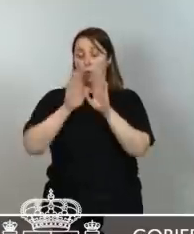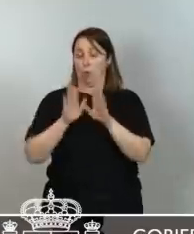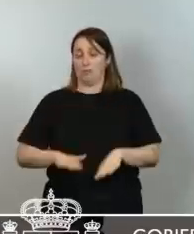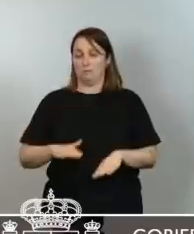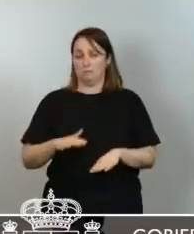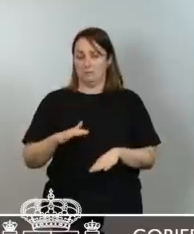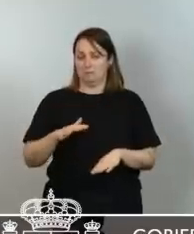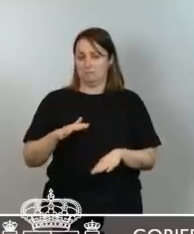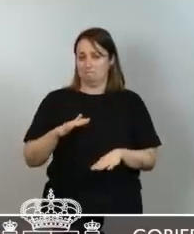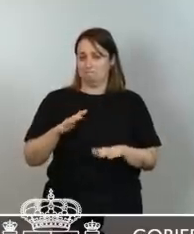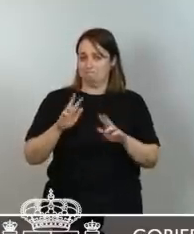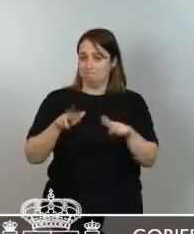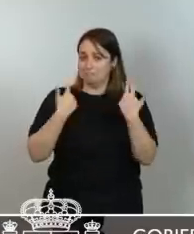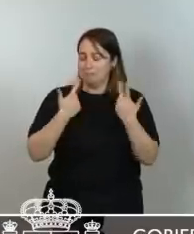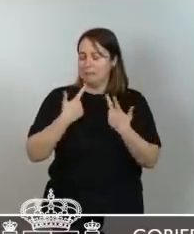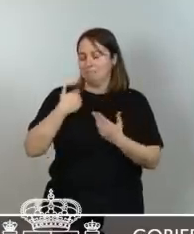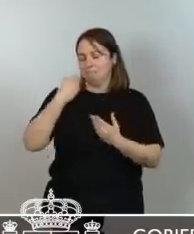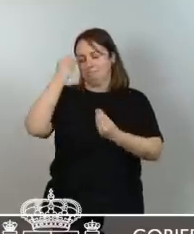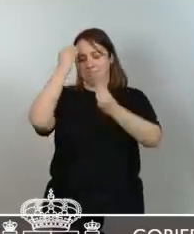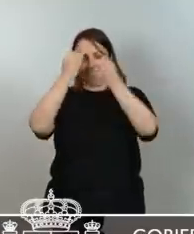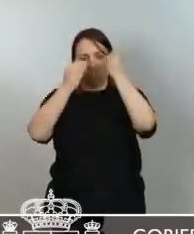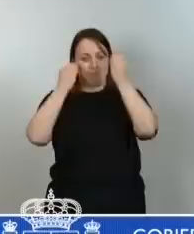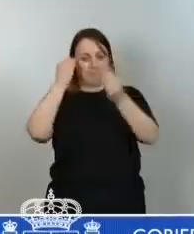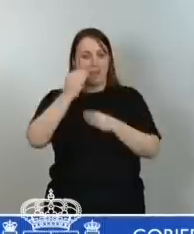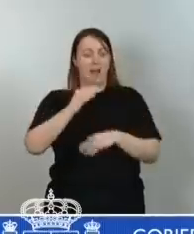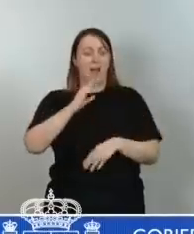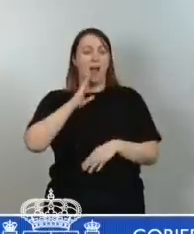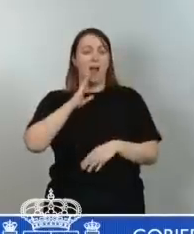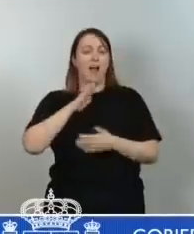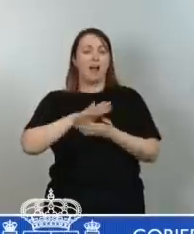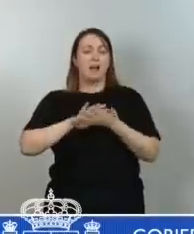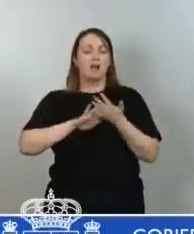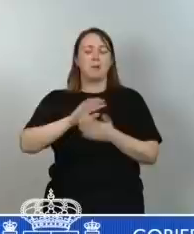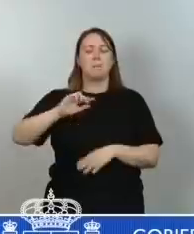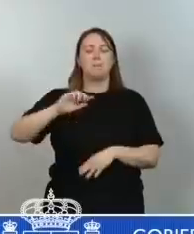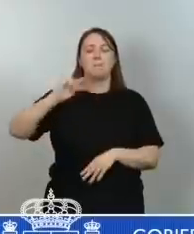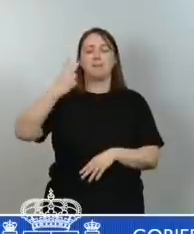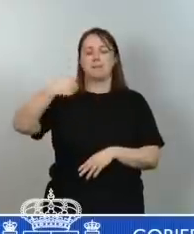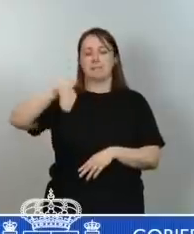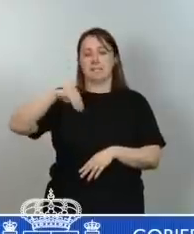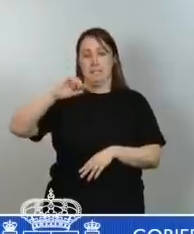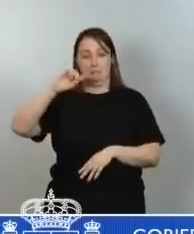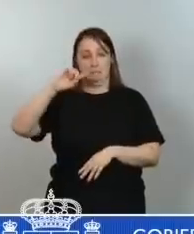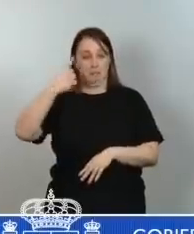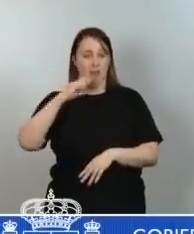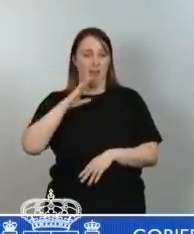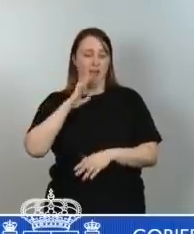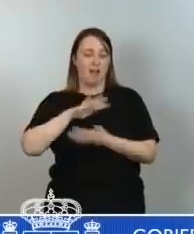en la línea de lo que señalaba la vicepresidenta primera a propósito del Estado.